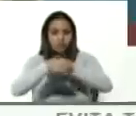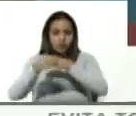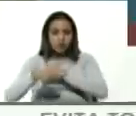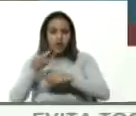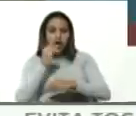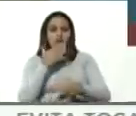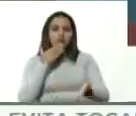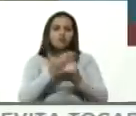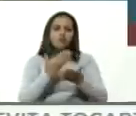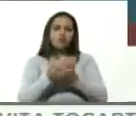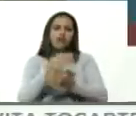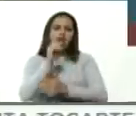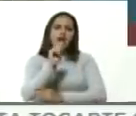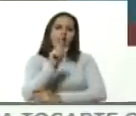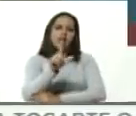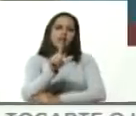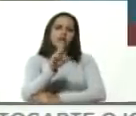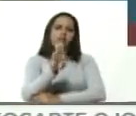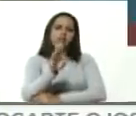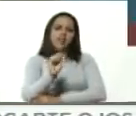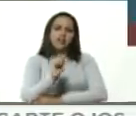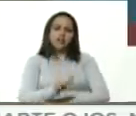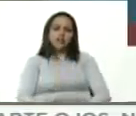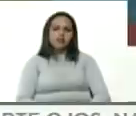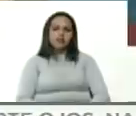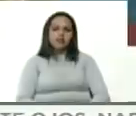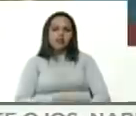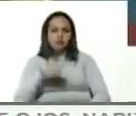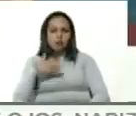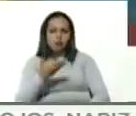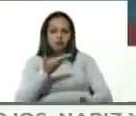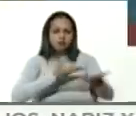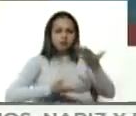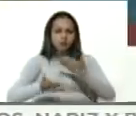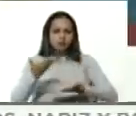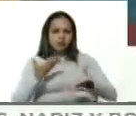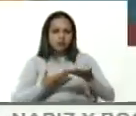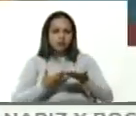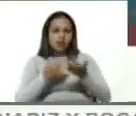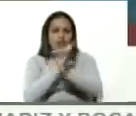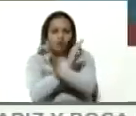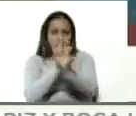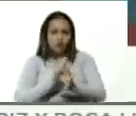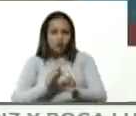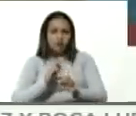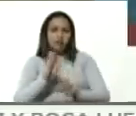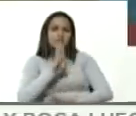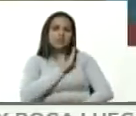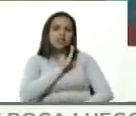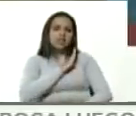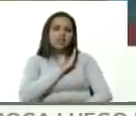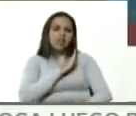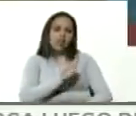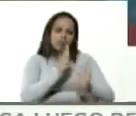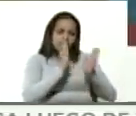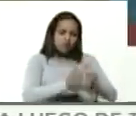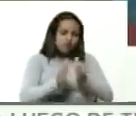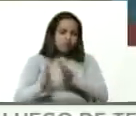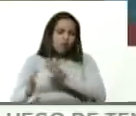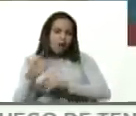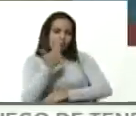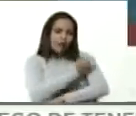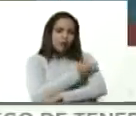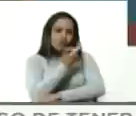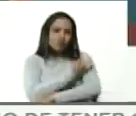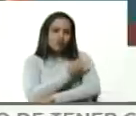en el ALBA en la alianza bolivariana contar con los mecanismos para tener un banco de vacunas para garantizar la vacunación